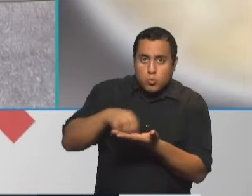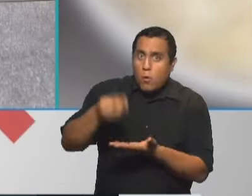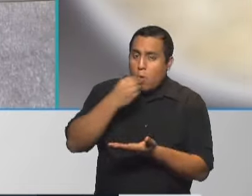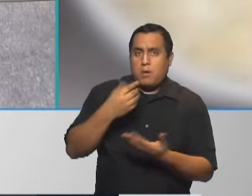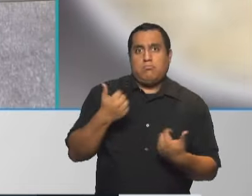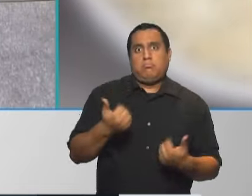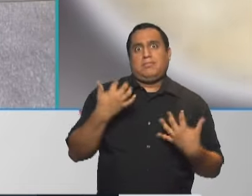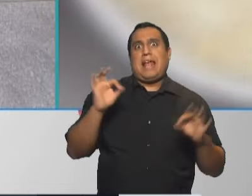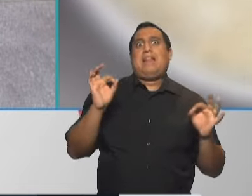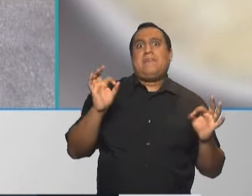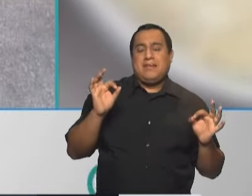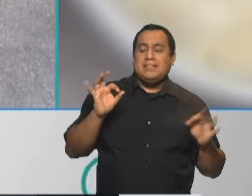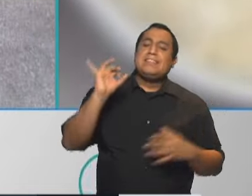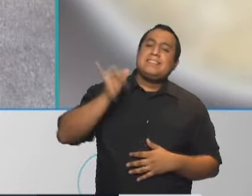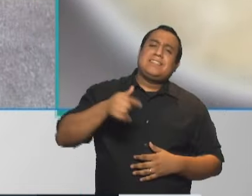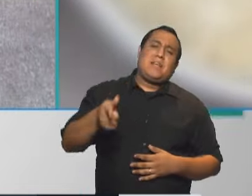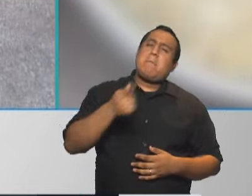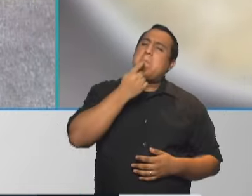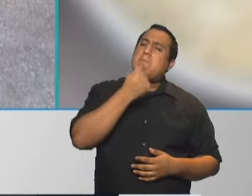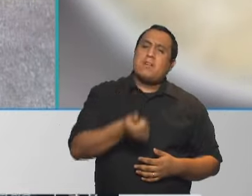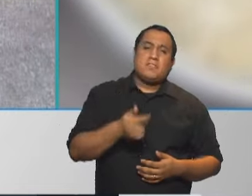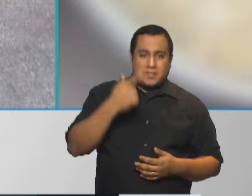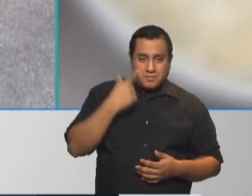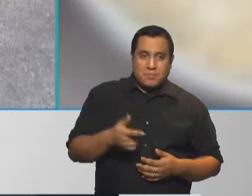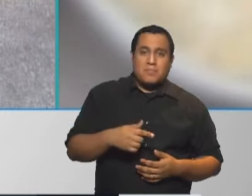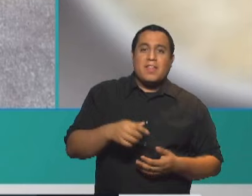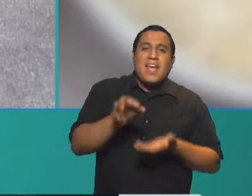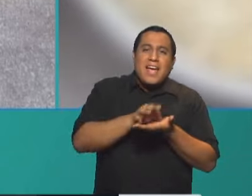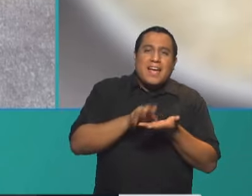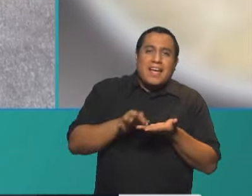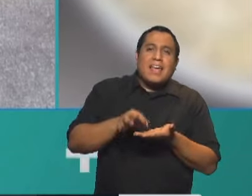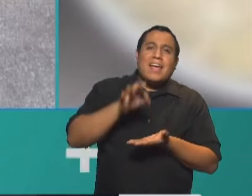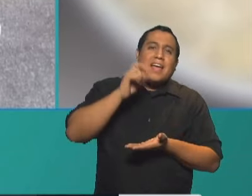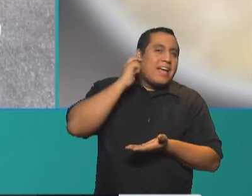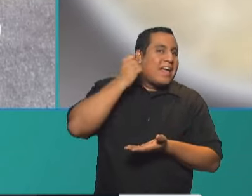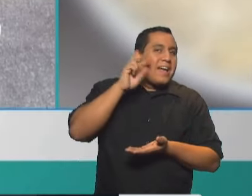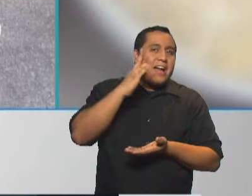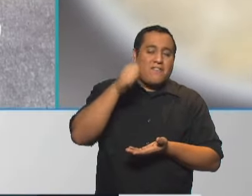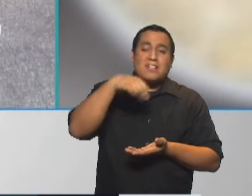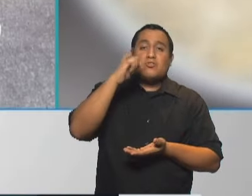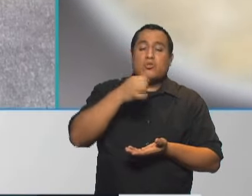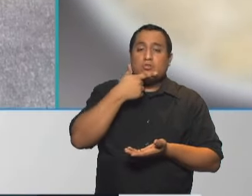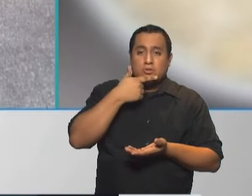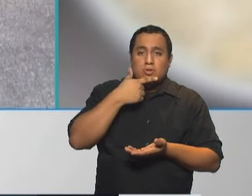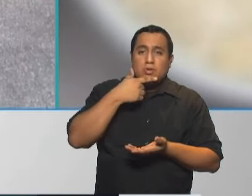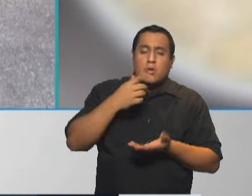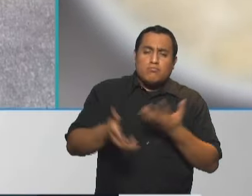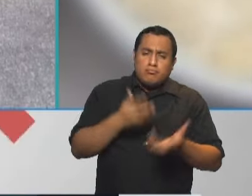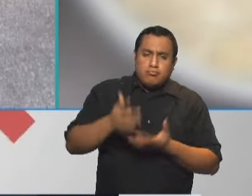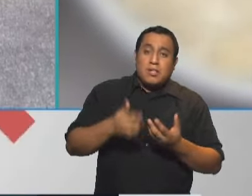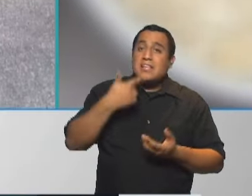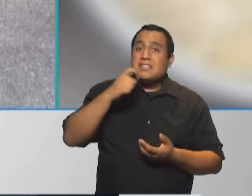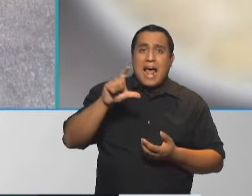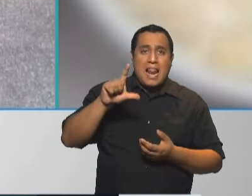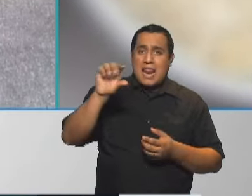totalmente es una de las recetas más fáciles procesamos unos garbanzos que estén cocidos bien blanditos sin sal y los